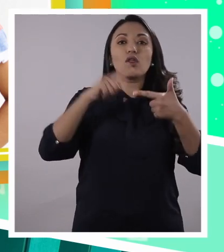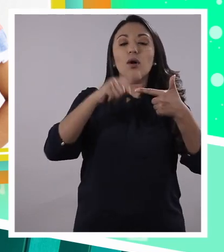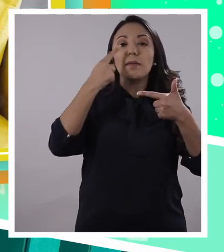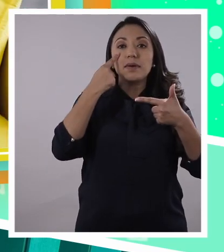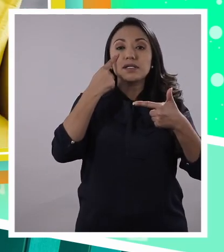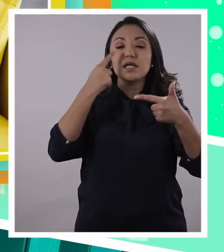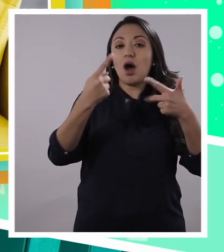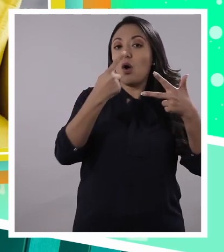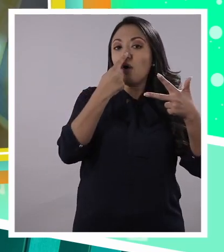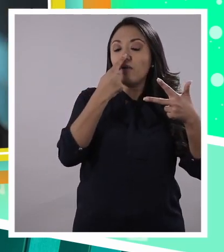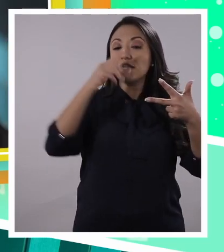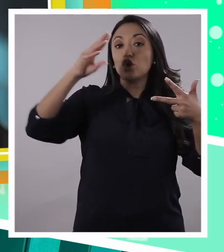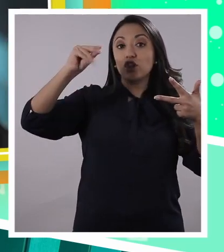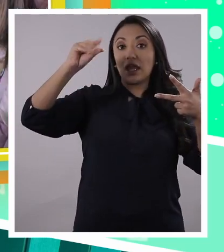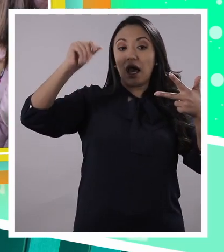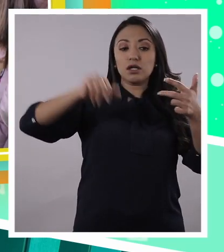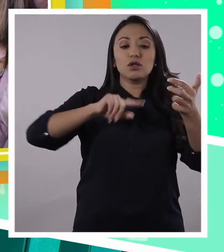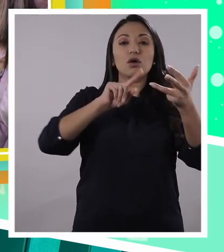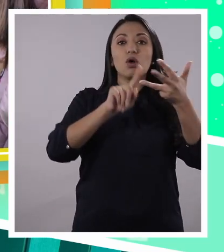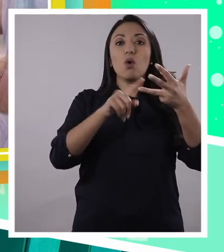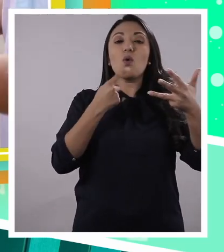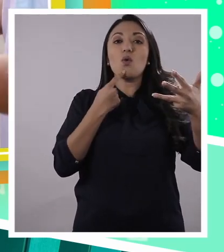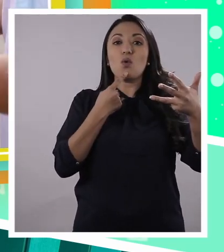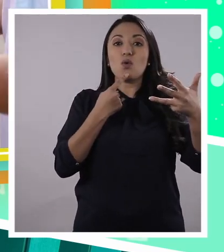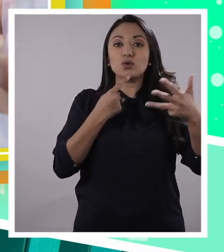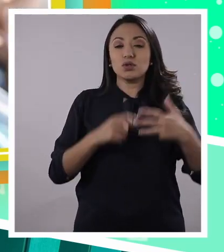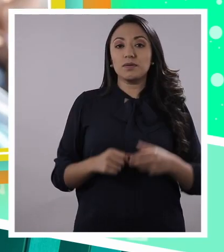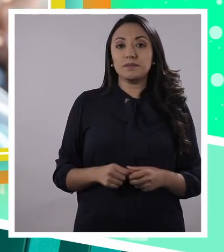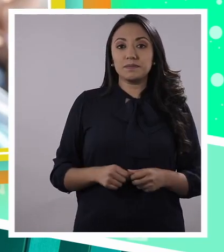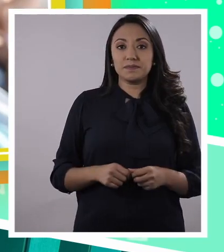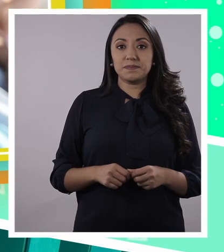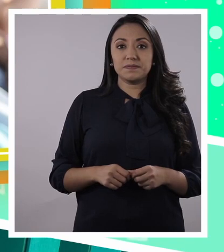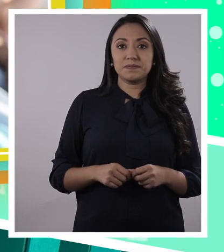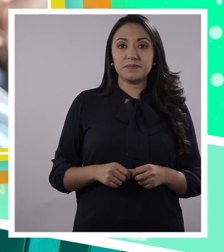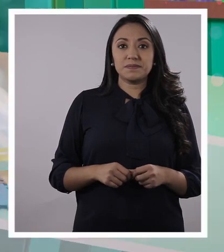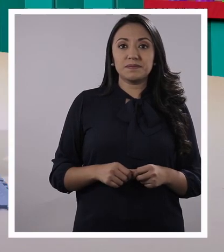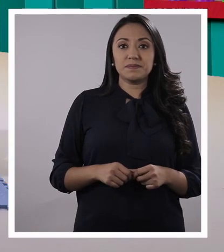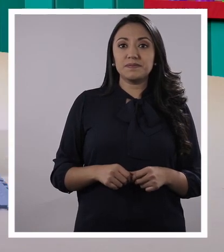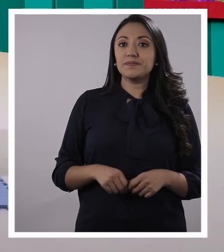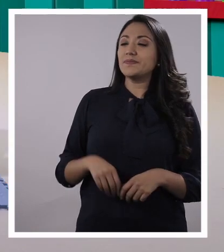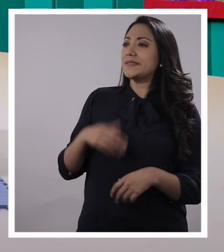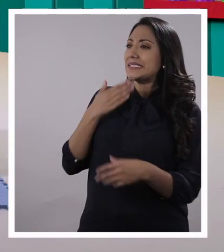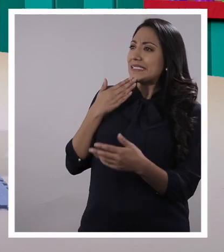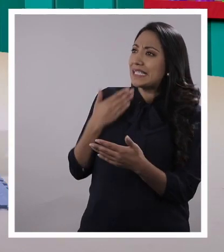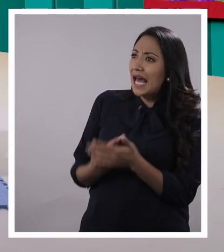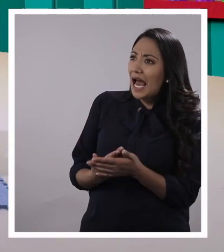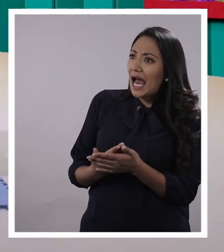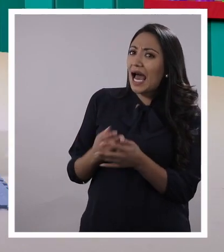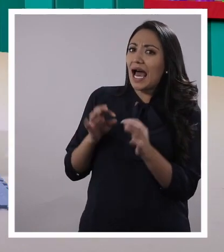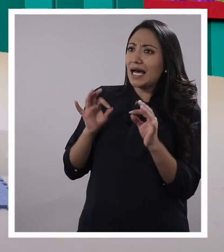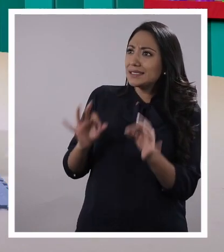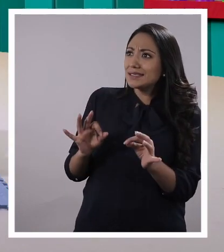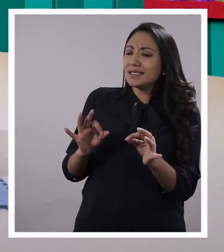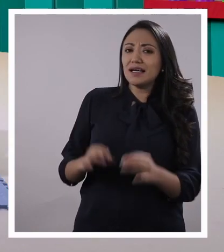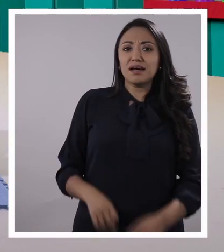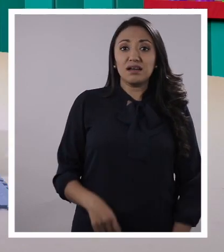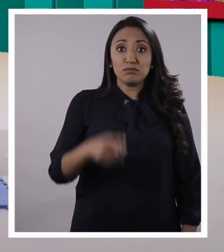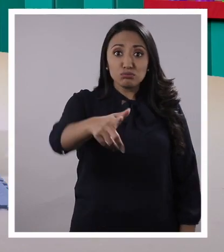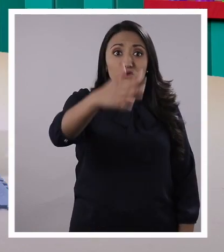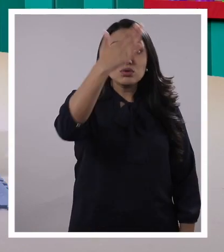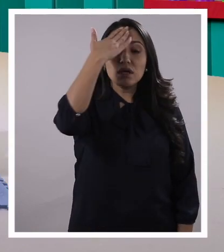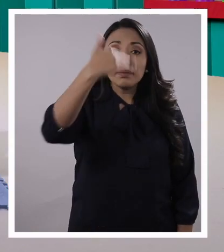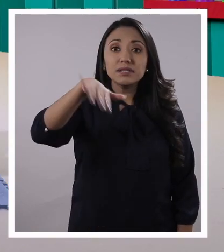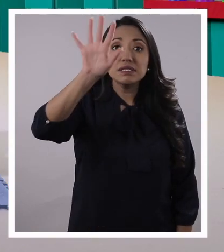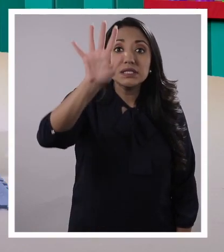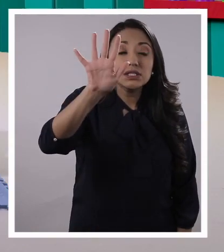oído, vista, olfato, tacto y gusto. Gracias, Webster. ¿Tú sabías que teníamos esos cinco